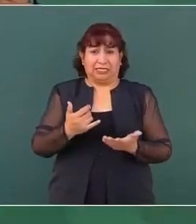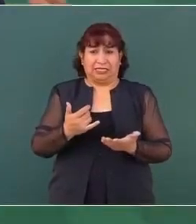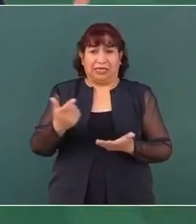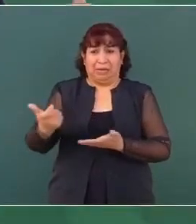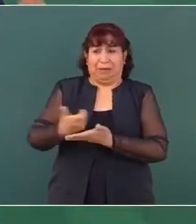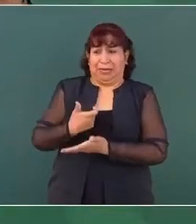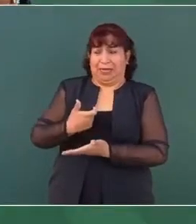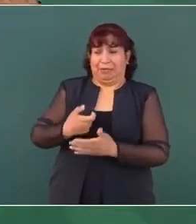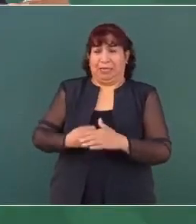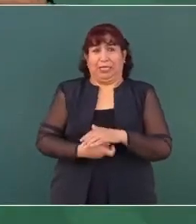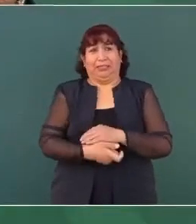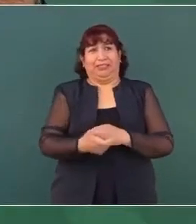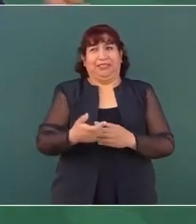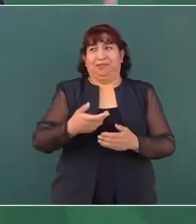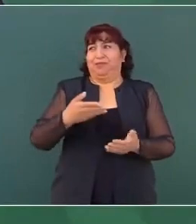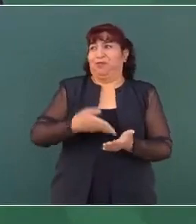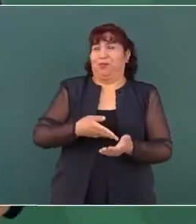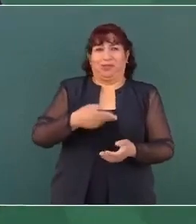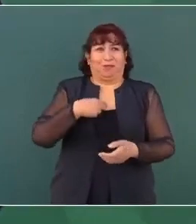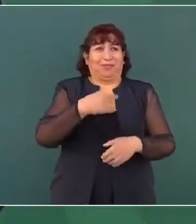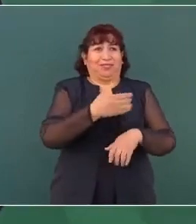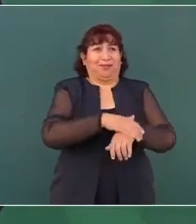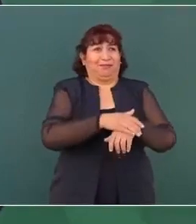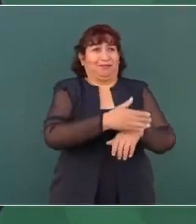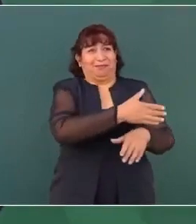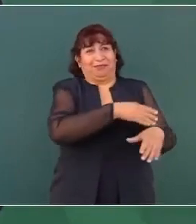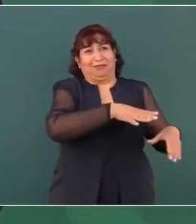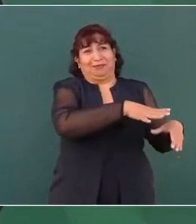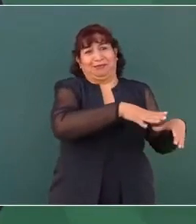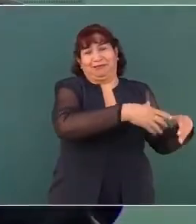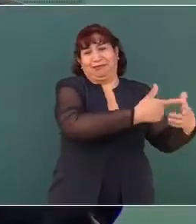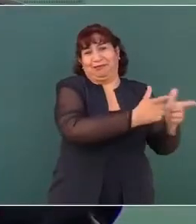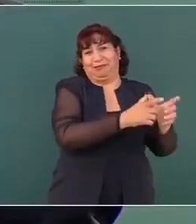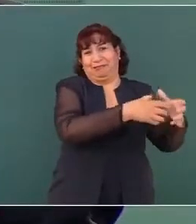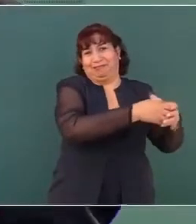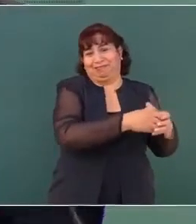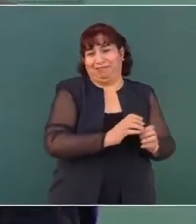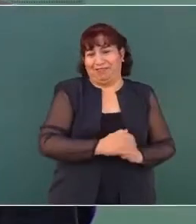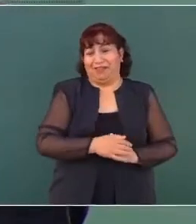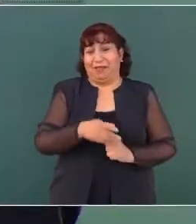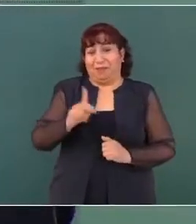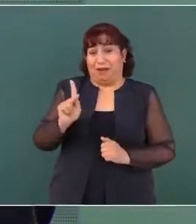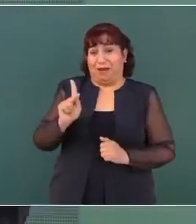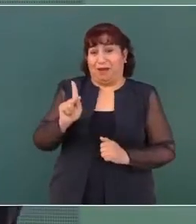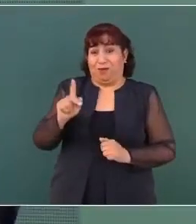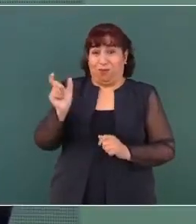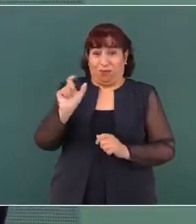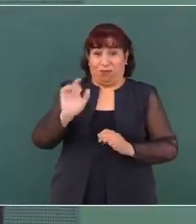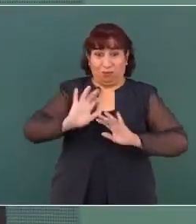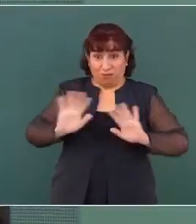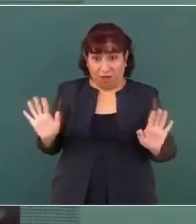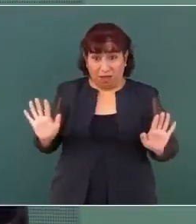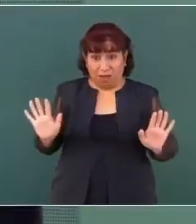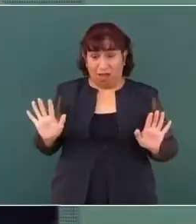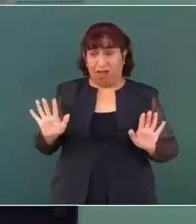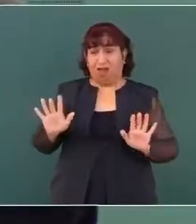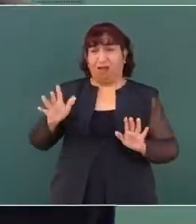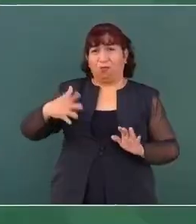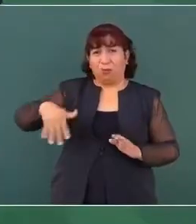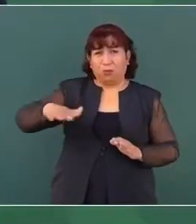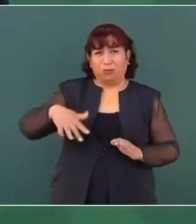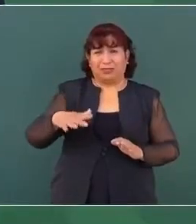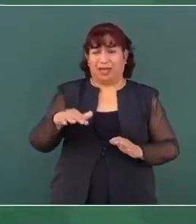pagarme la fianza a mis adversarios. Pero cuando ya alguien busca